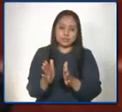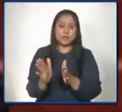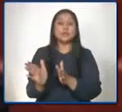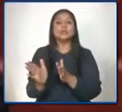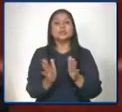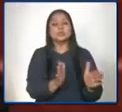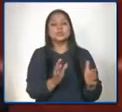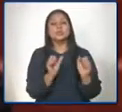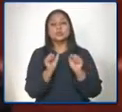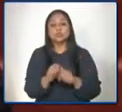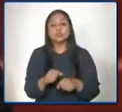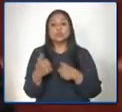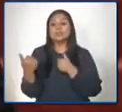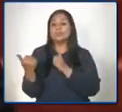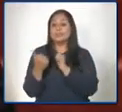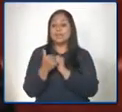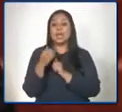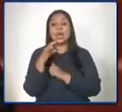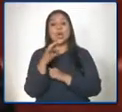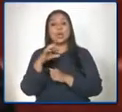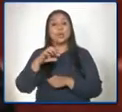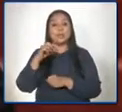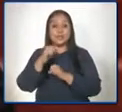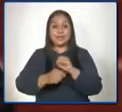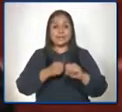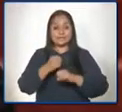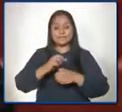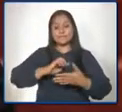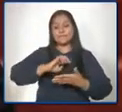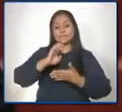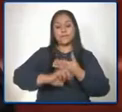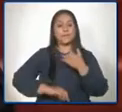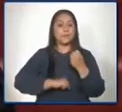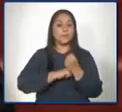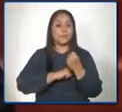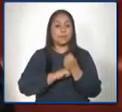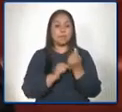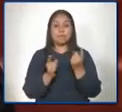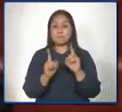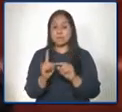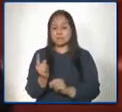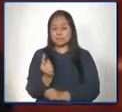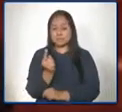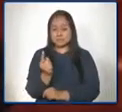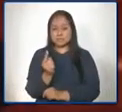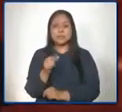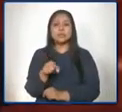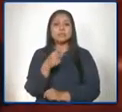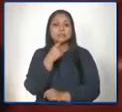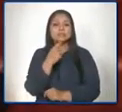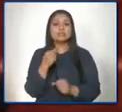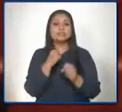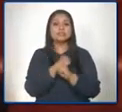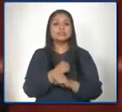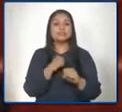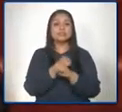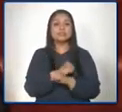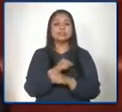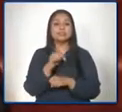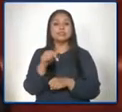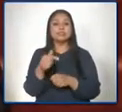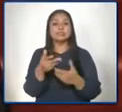acompañar a las OPFs en los programas de apoyo, pero principalmente en esas estrategias que estamos